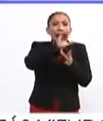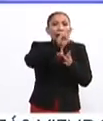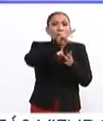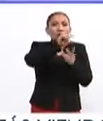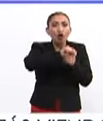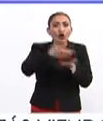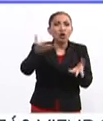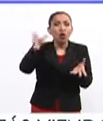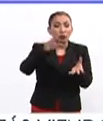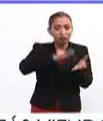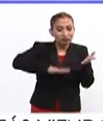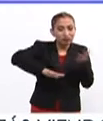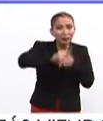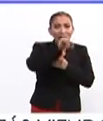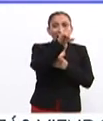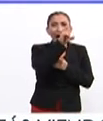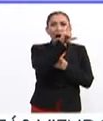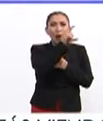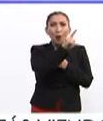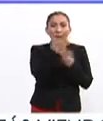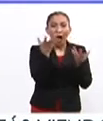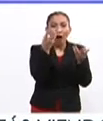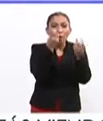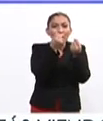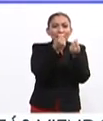recarga de mantos freáticos.